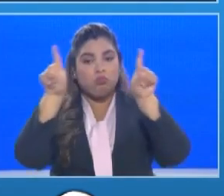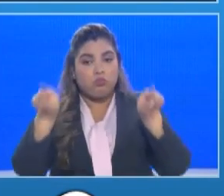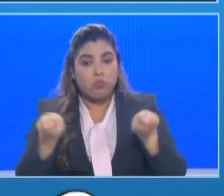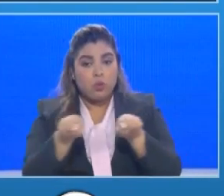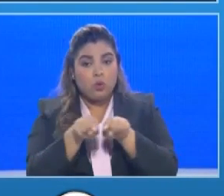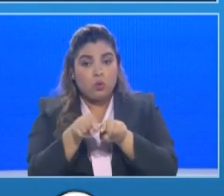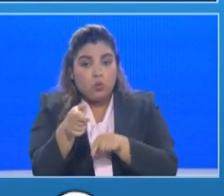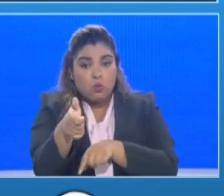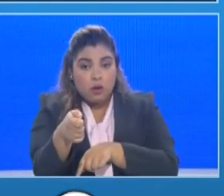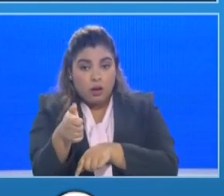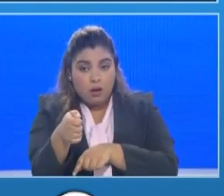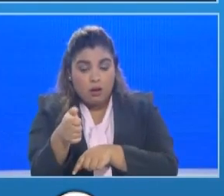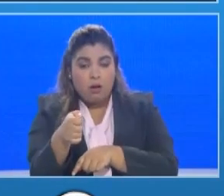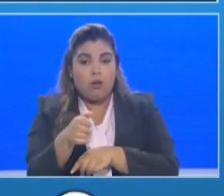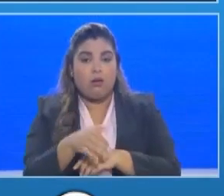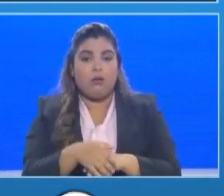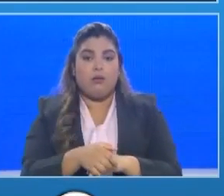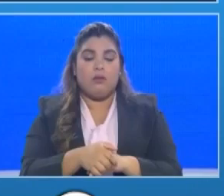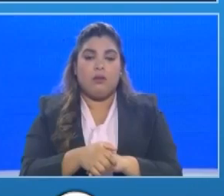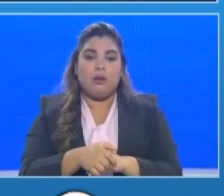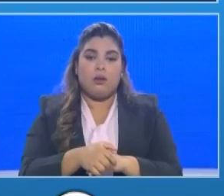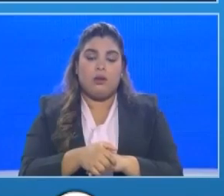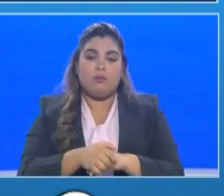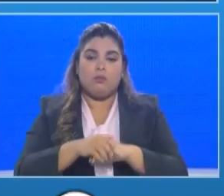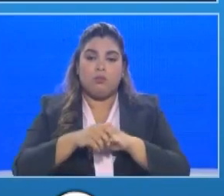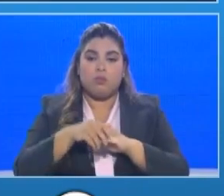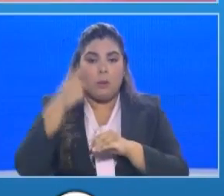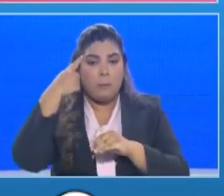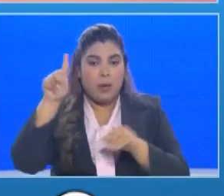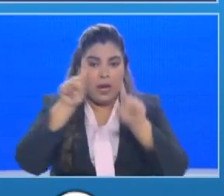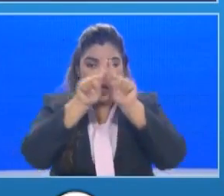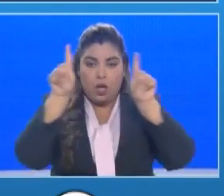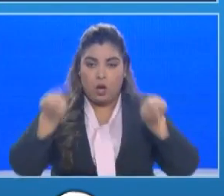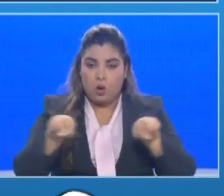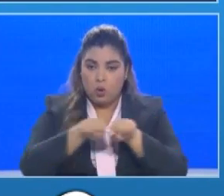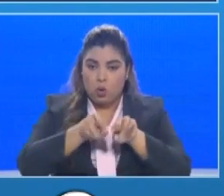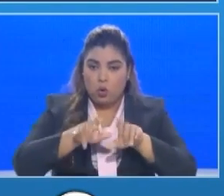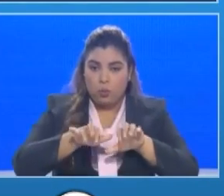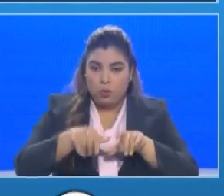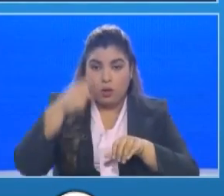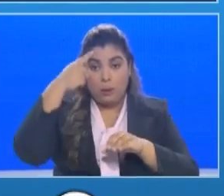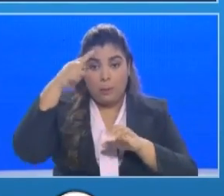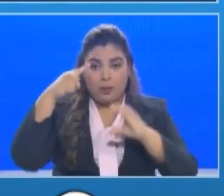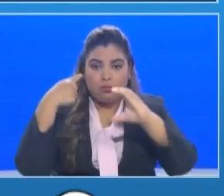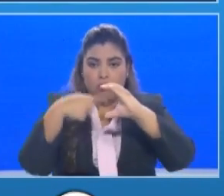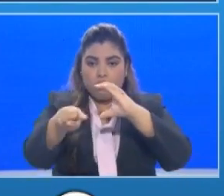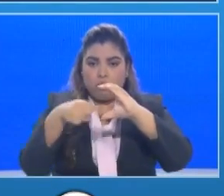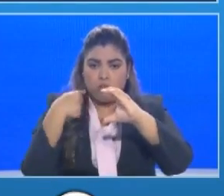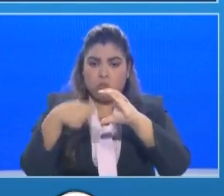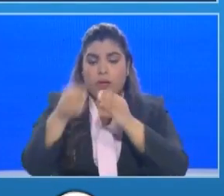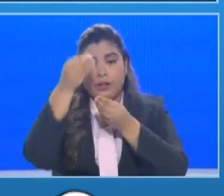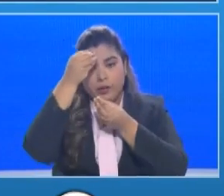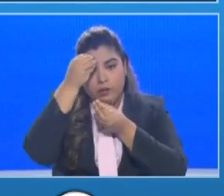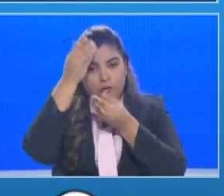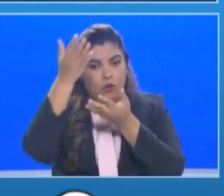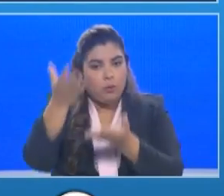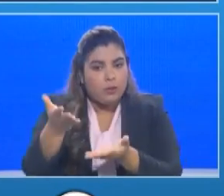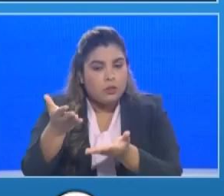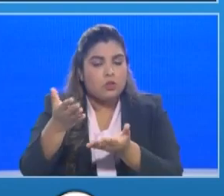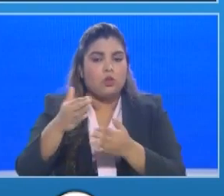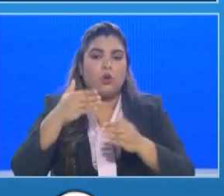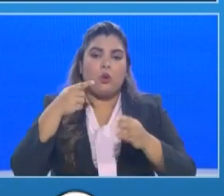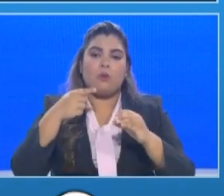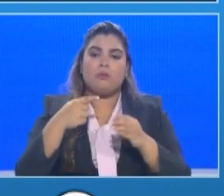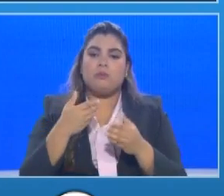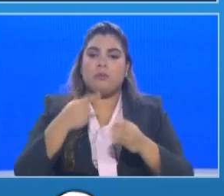digital, esta plataforma digital, vamos a poder estar mandando información de los distintos mensajes y estrategias